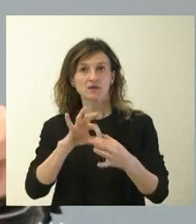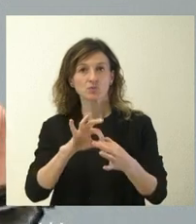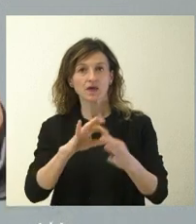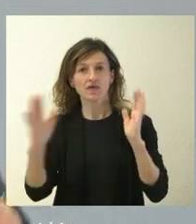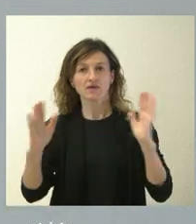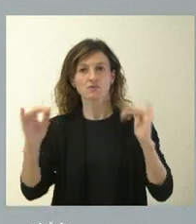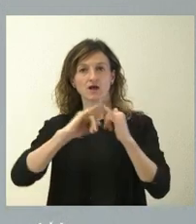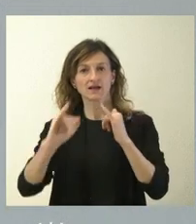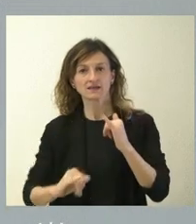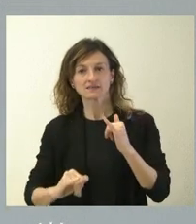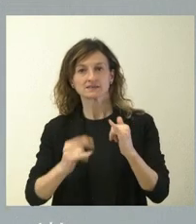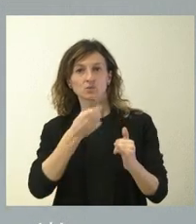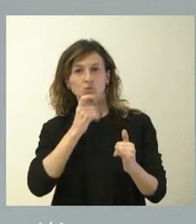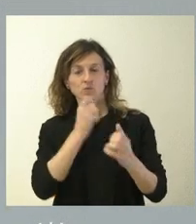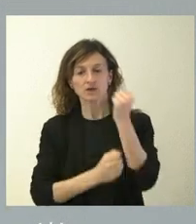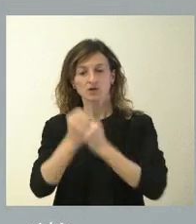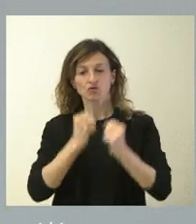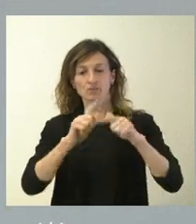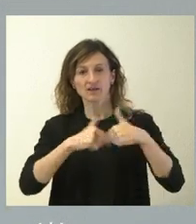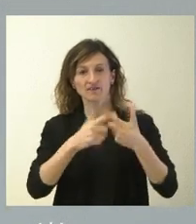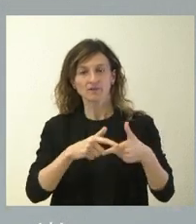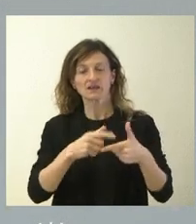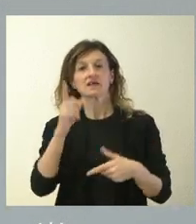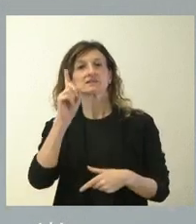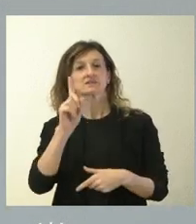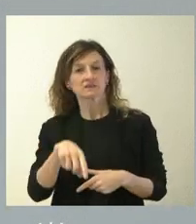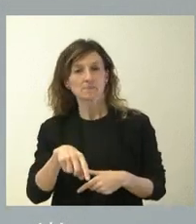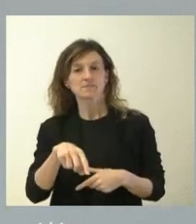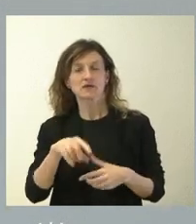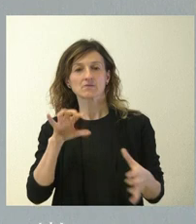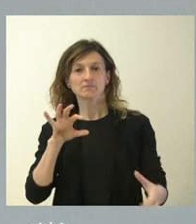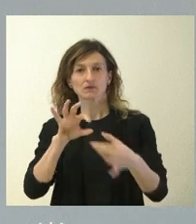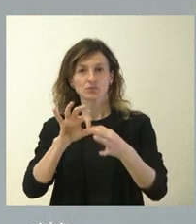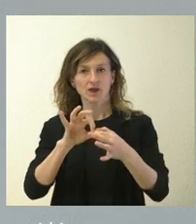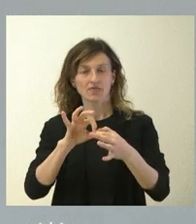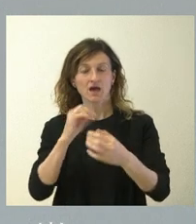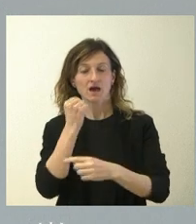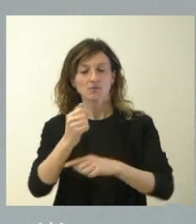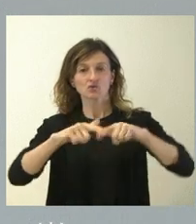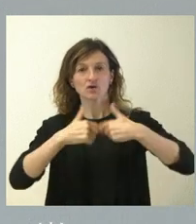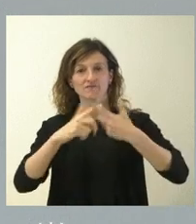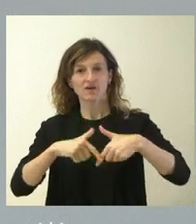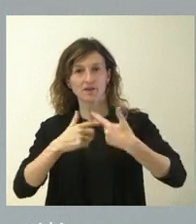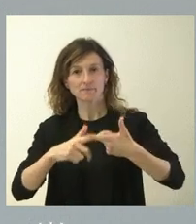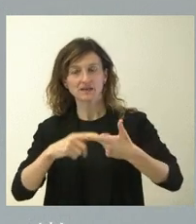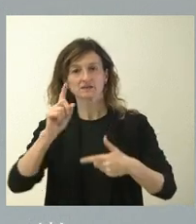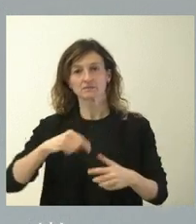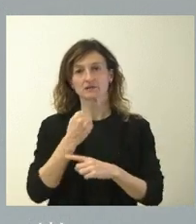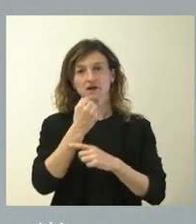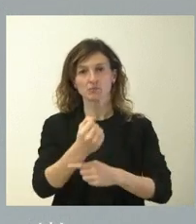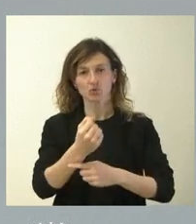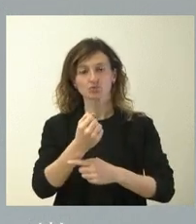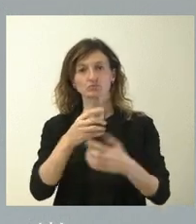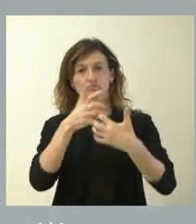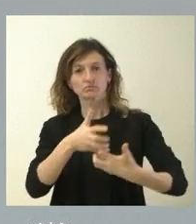crisis y de dificultad económica de muchas familias, sino, esencialmente, también vinculadas al apoyo a las familias y al apoyo a la